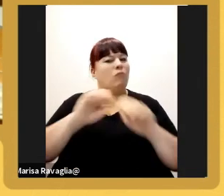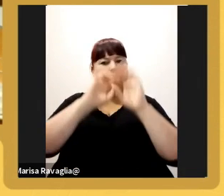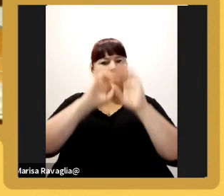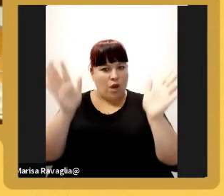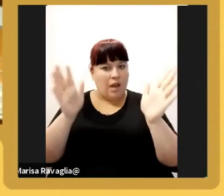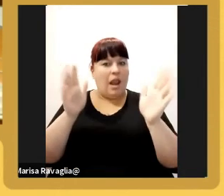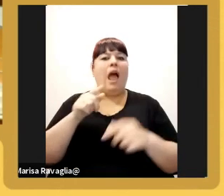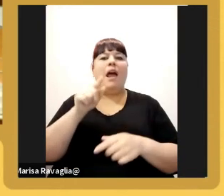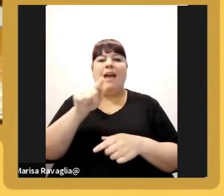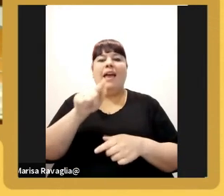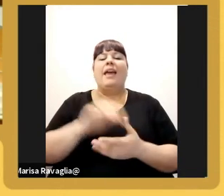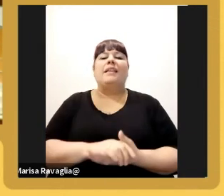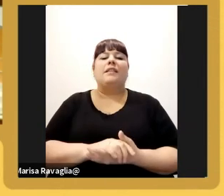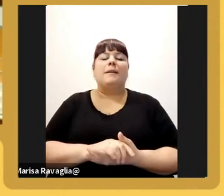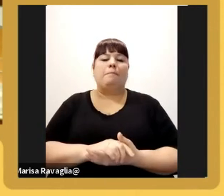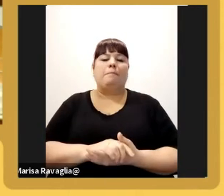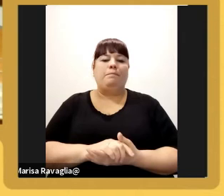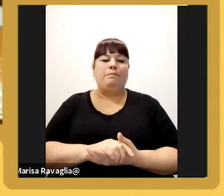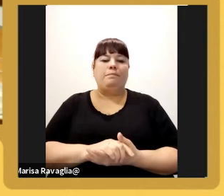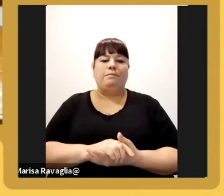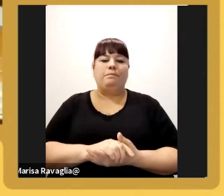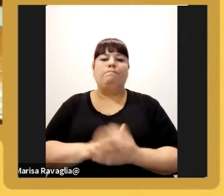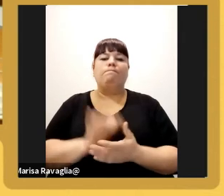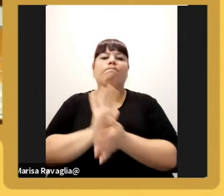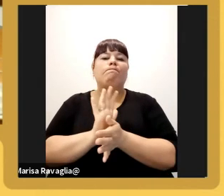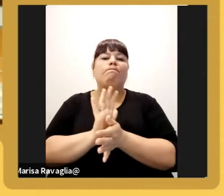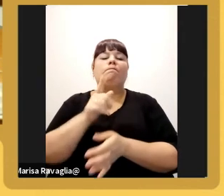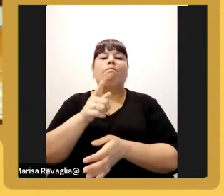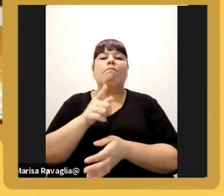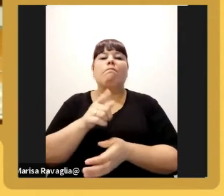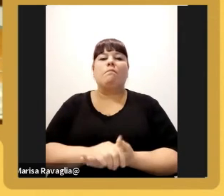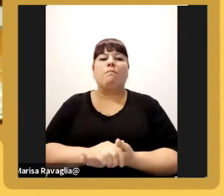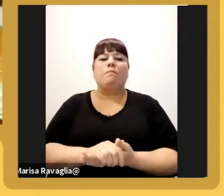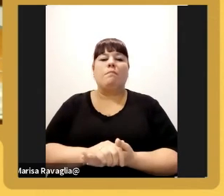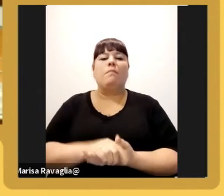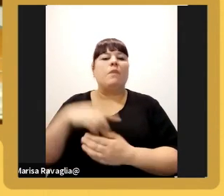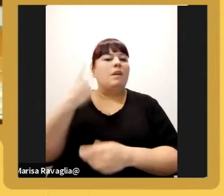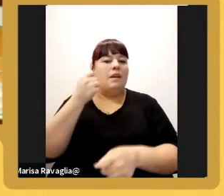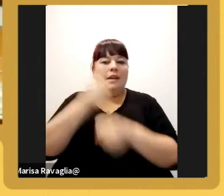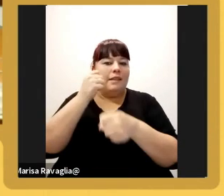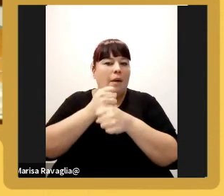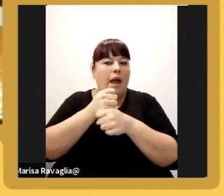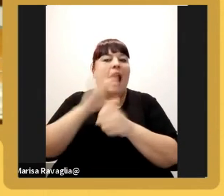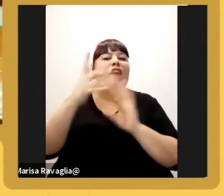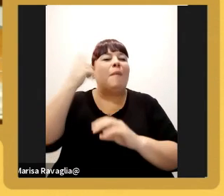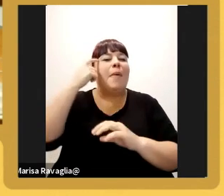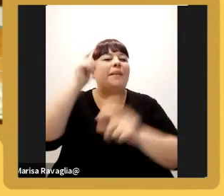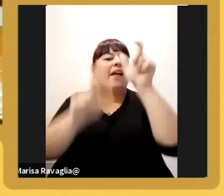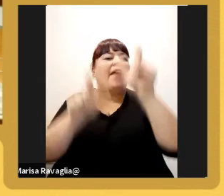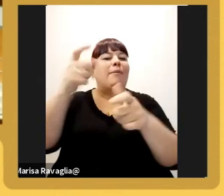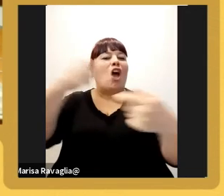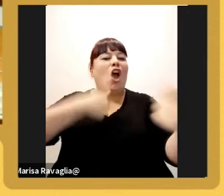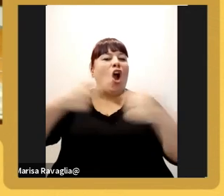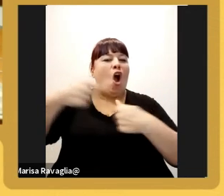shift digamos de de las de los canales a trabajar sobre la mente del consumidor a trabajar también en